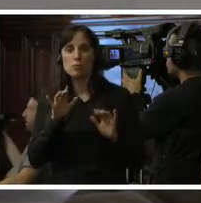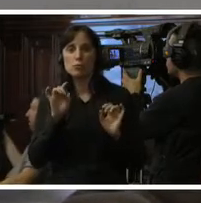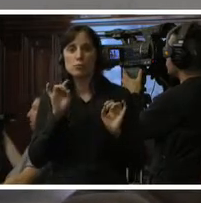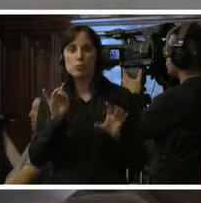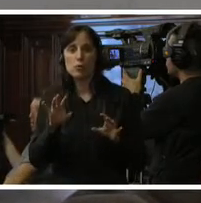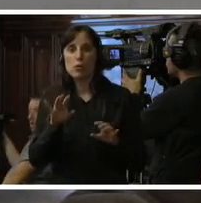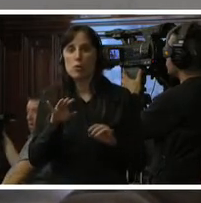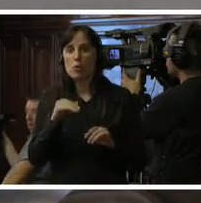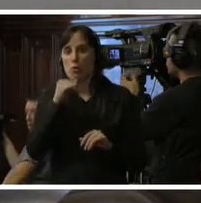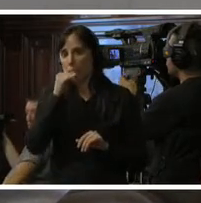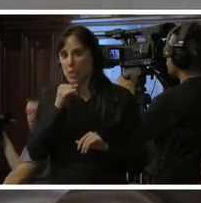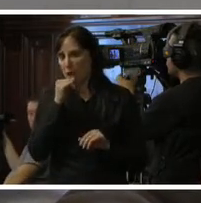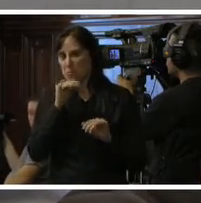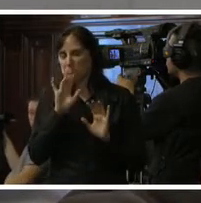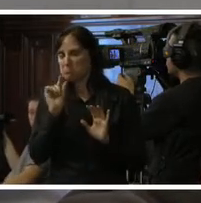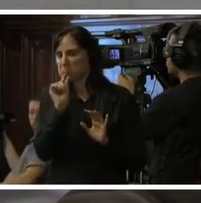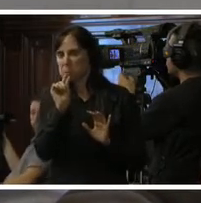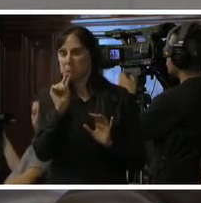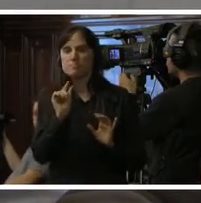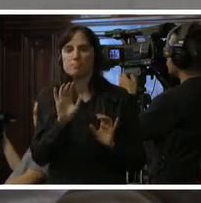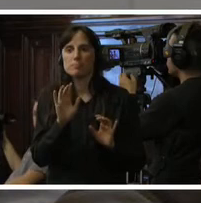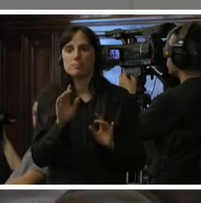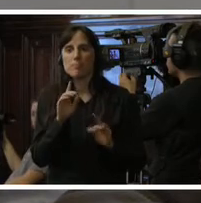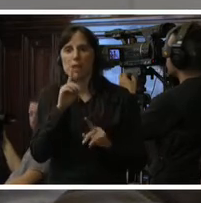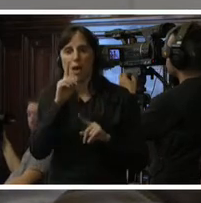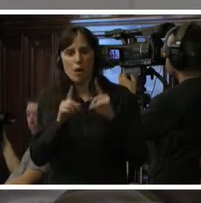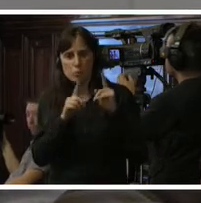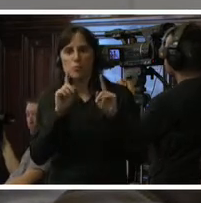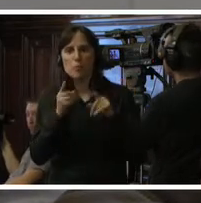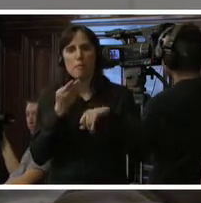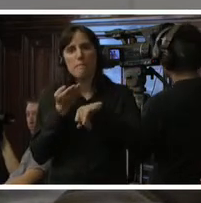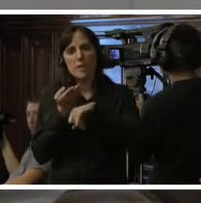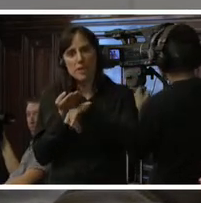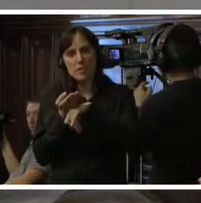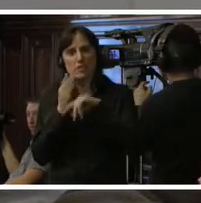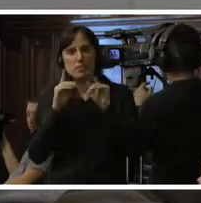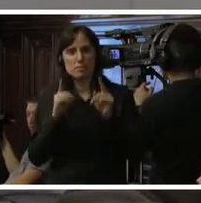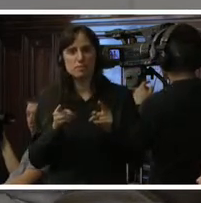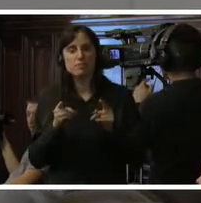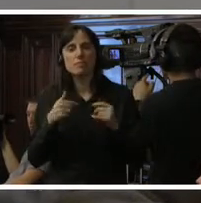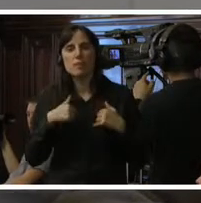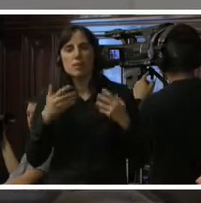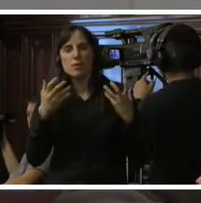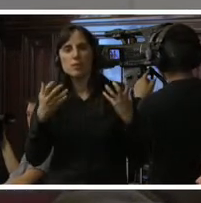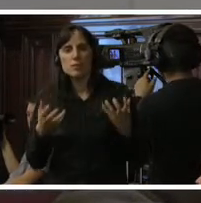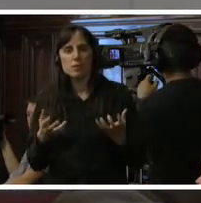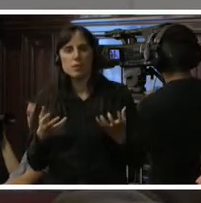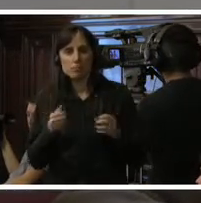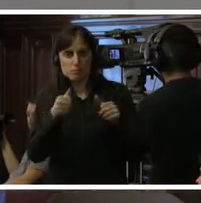comentarios que hacer y algunos pedidos que quisiera